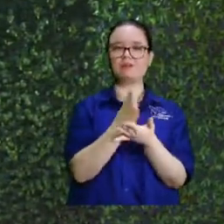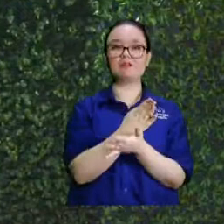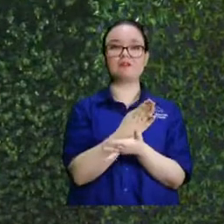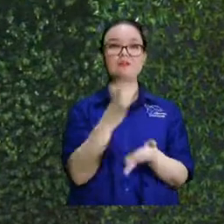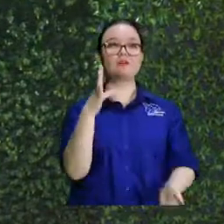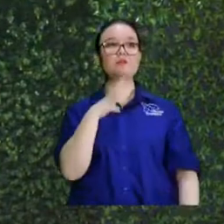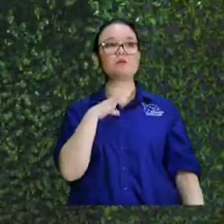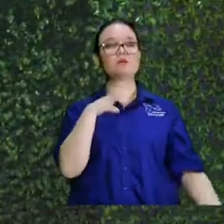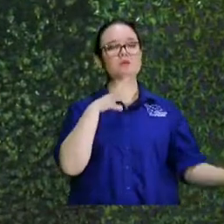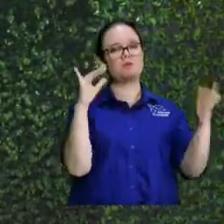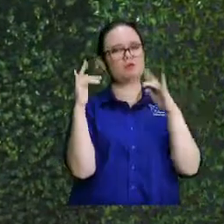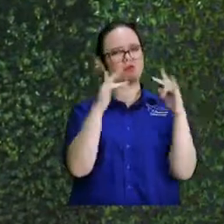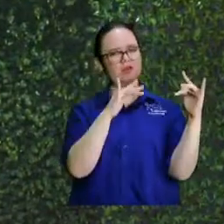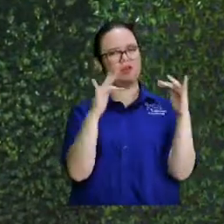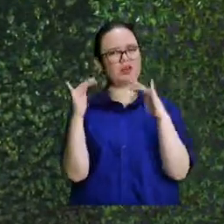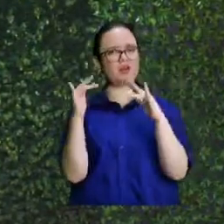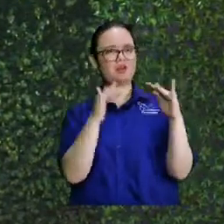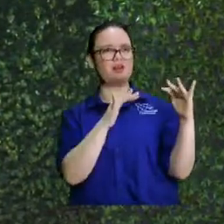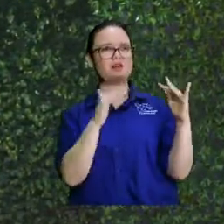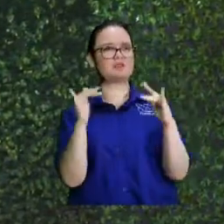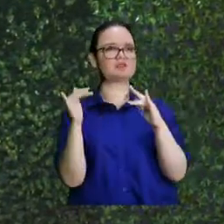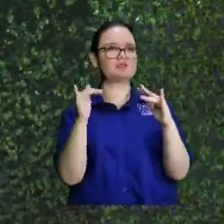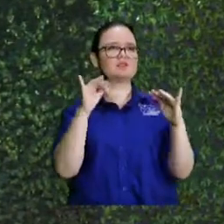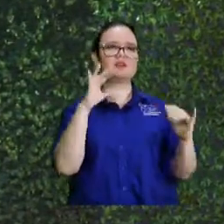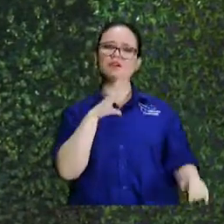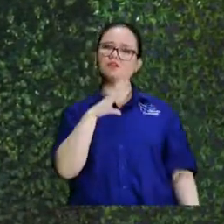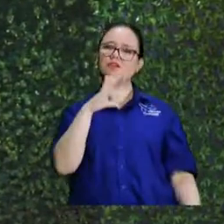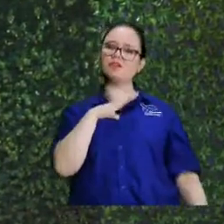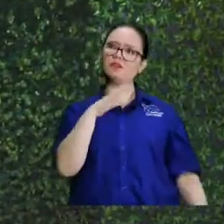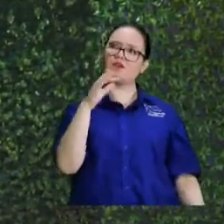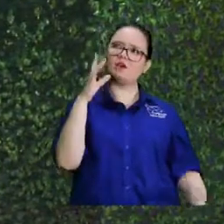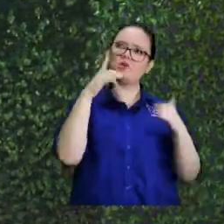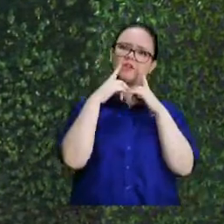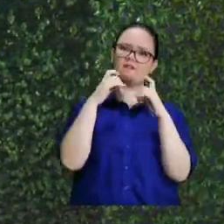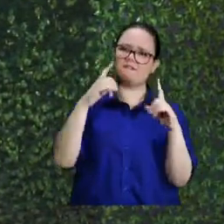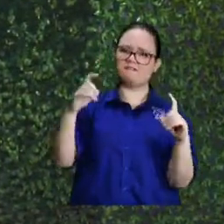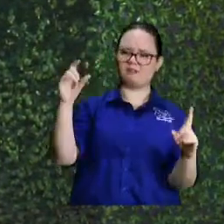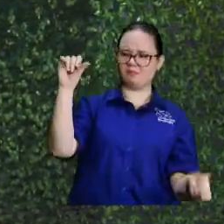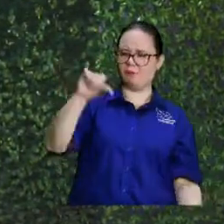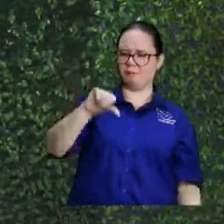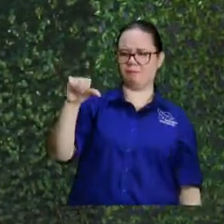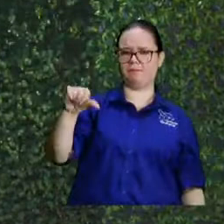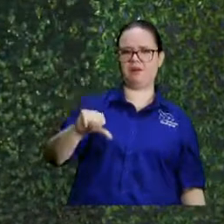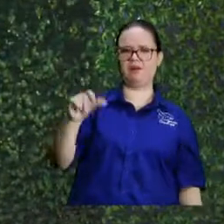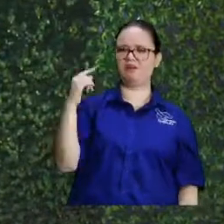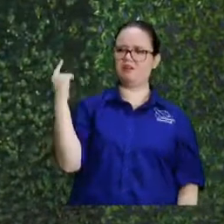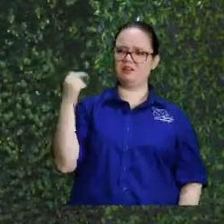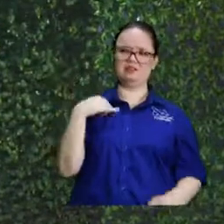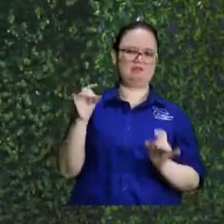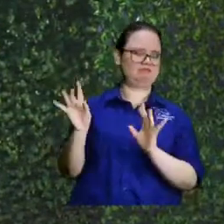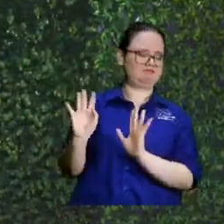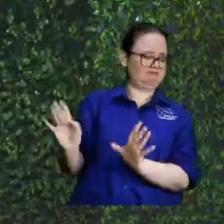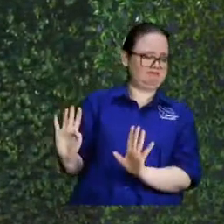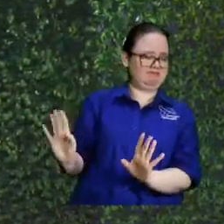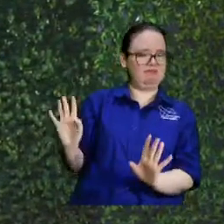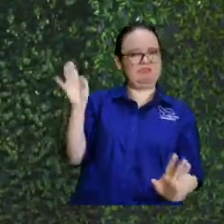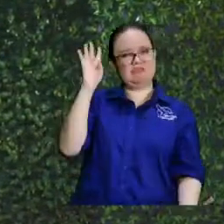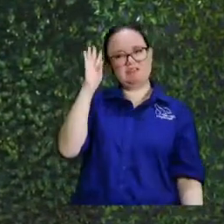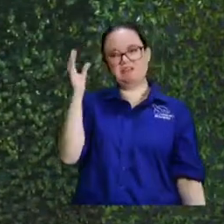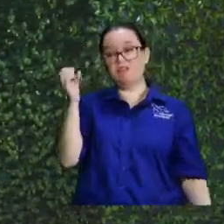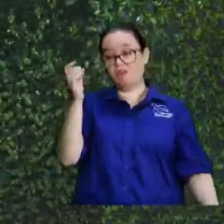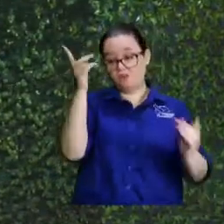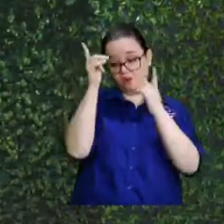cruzadas. Adquirió mala fama el cristianismo en ese tiempo. Todo el mundo le tenía miedo y le